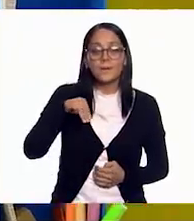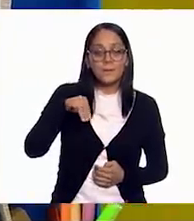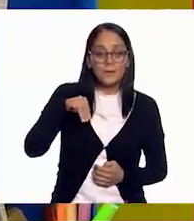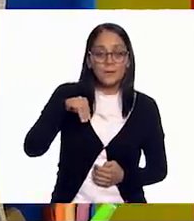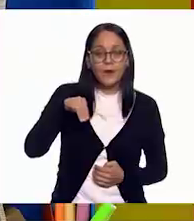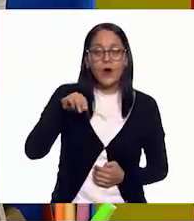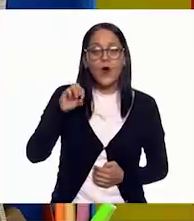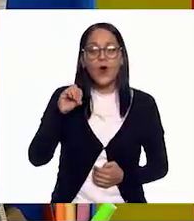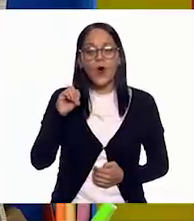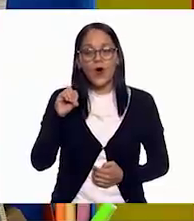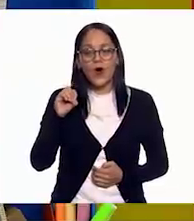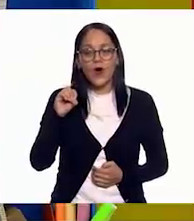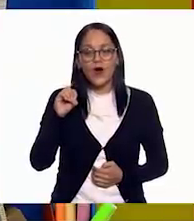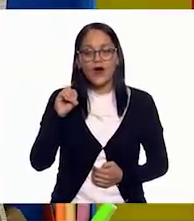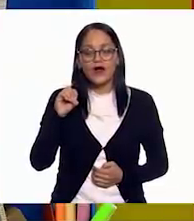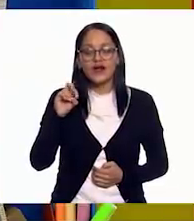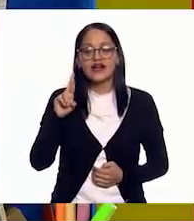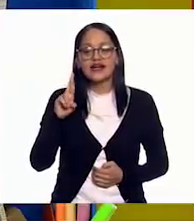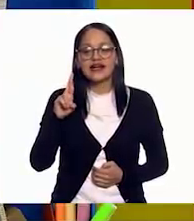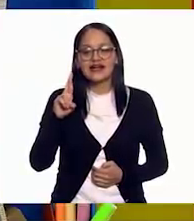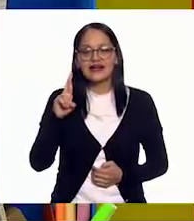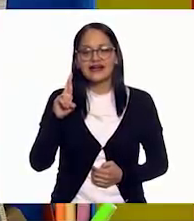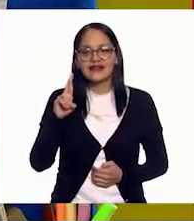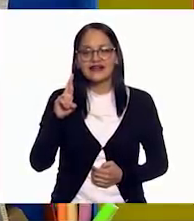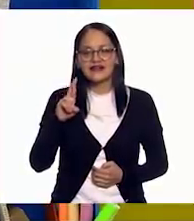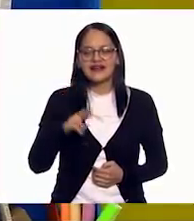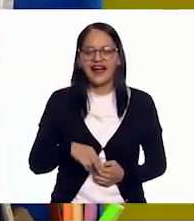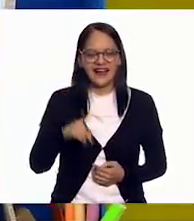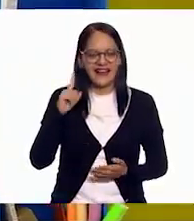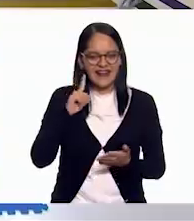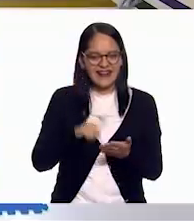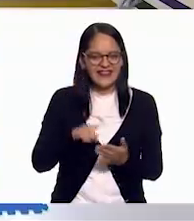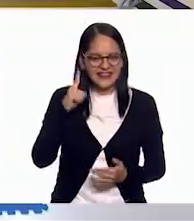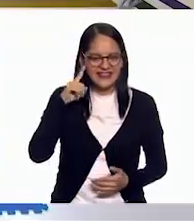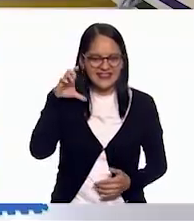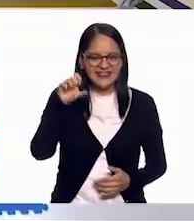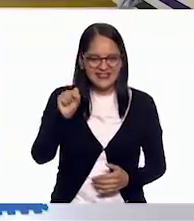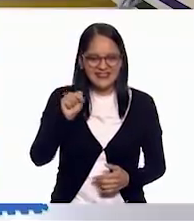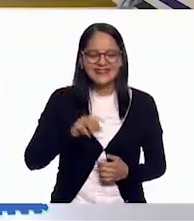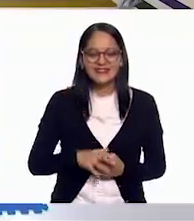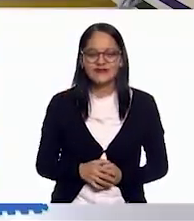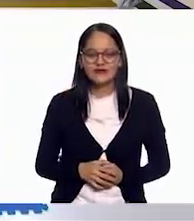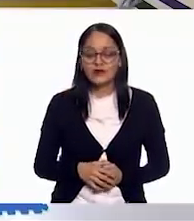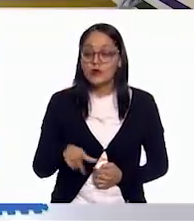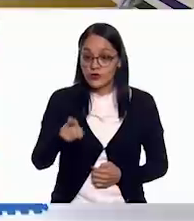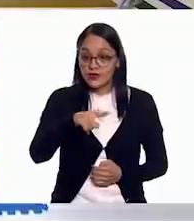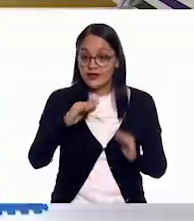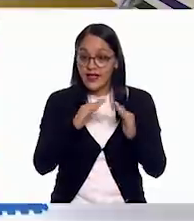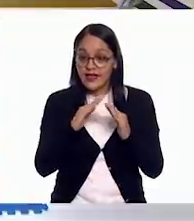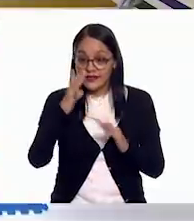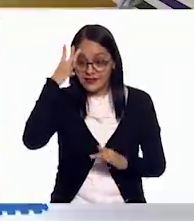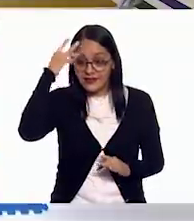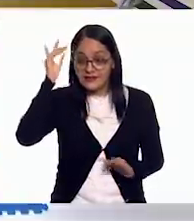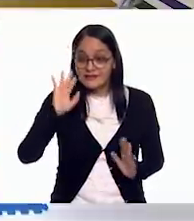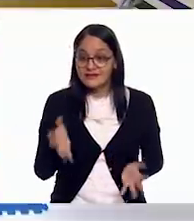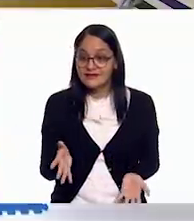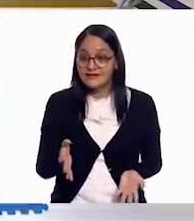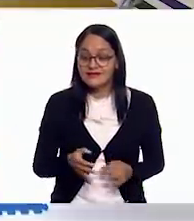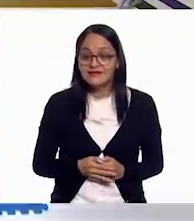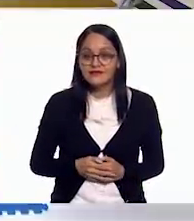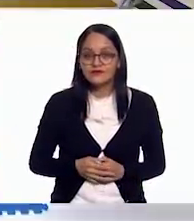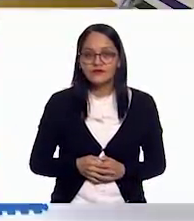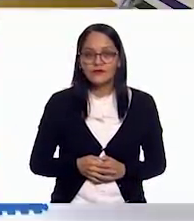Mo. Mo. R. Ay, creo que ya sé. Ya saben. ¿Ustedes en casa ya lo tienen, niñas y niños?